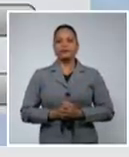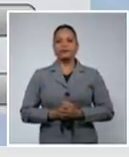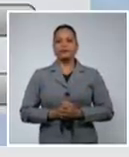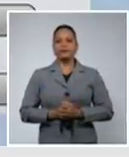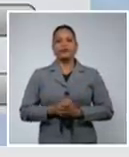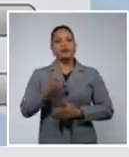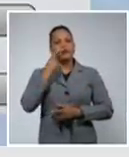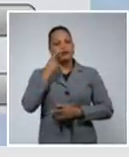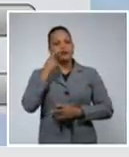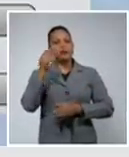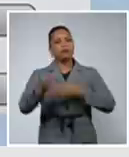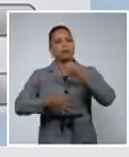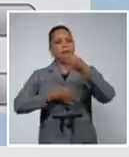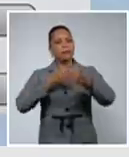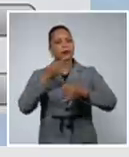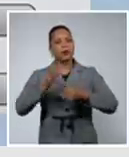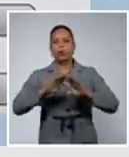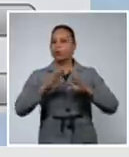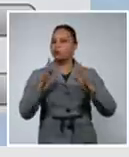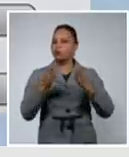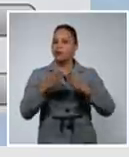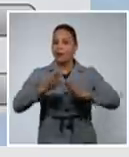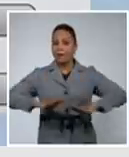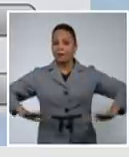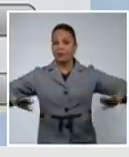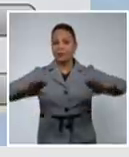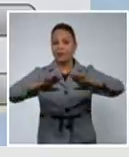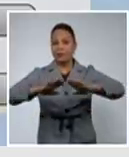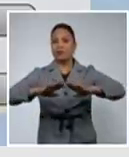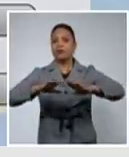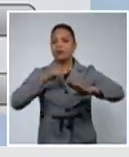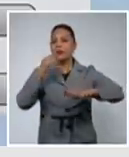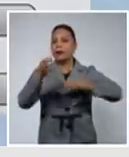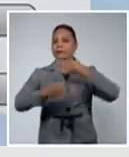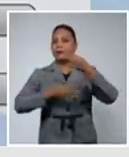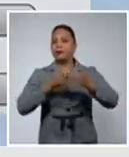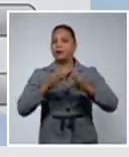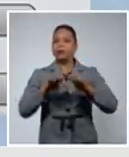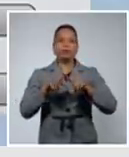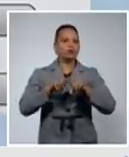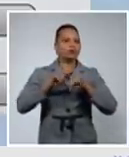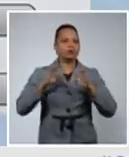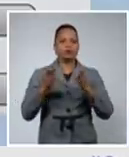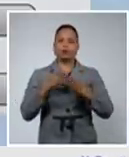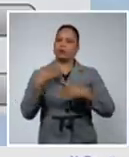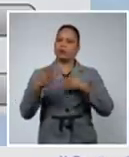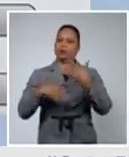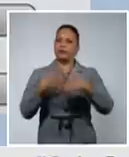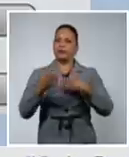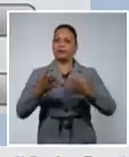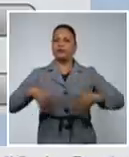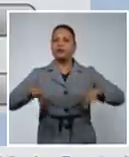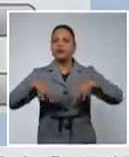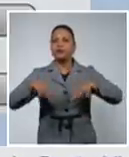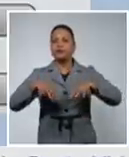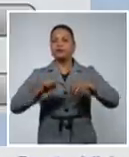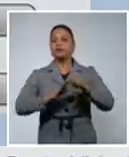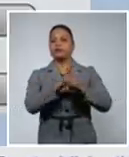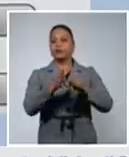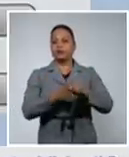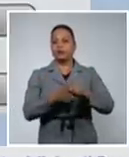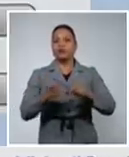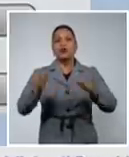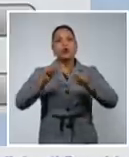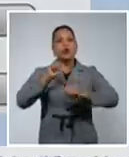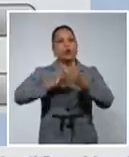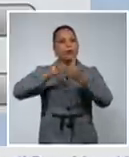y explicar ayer en la mesa redonda que se dedicó a esta actividad. Ese comportamiento de las pruebas